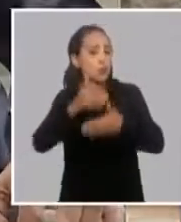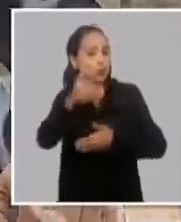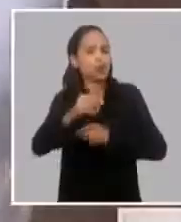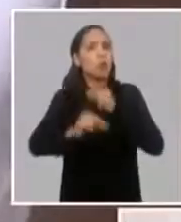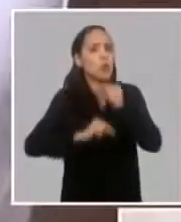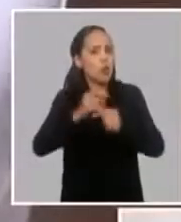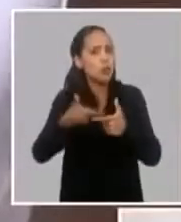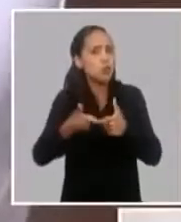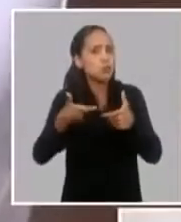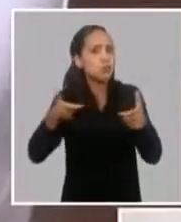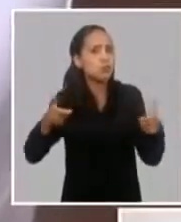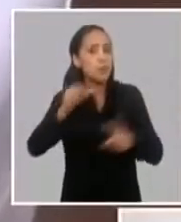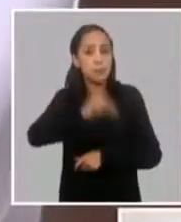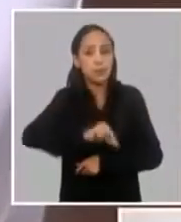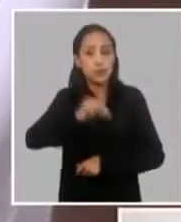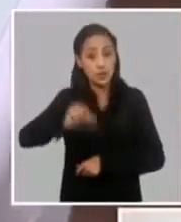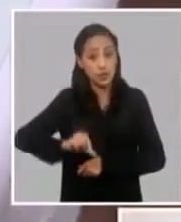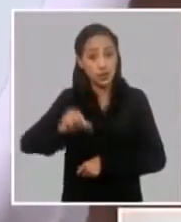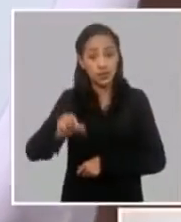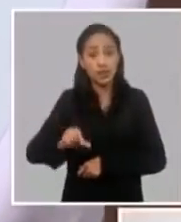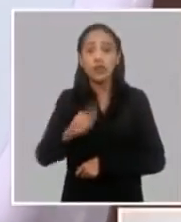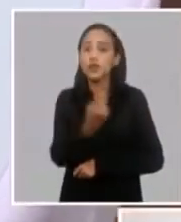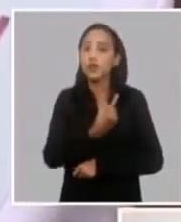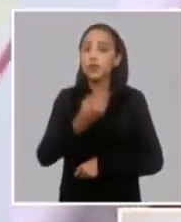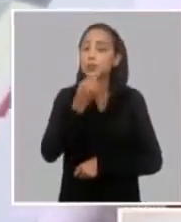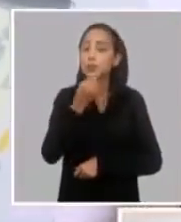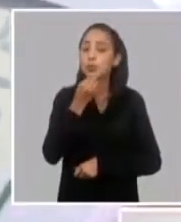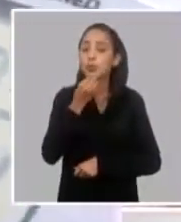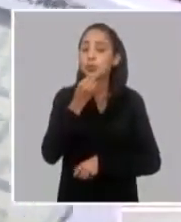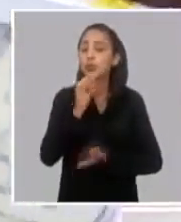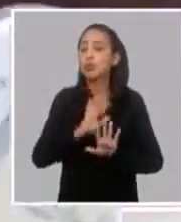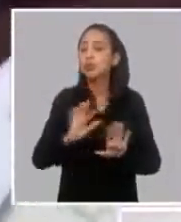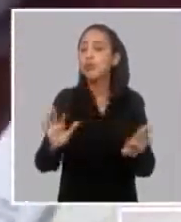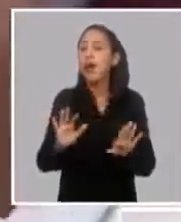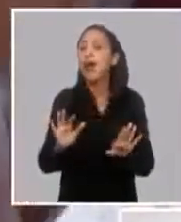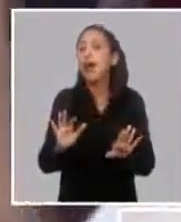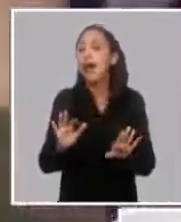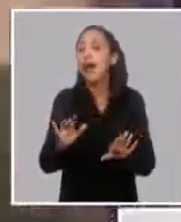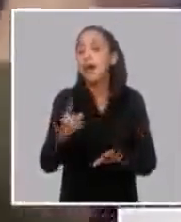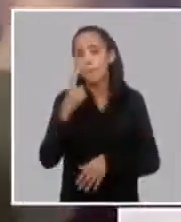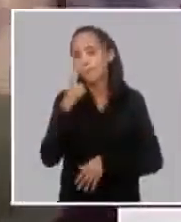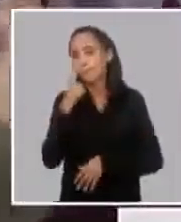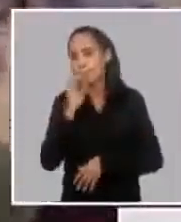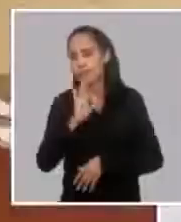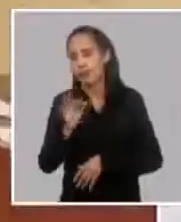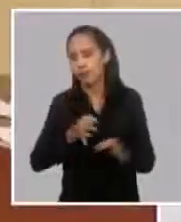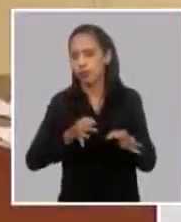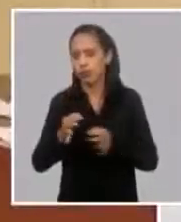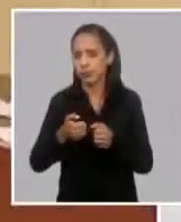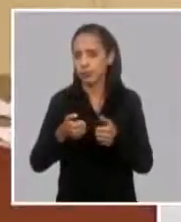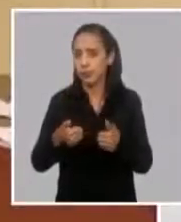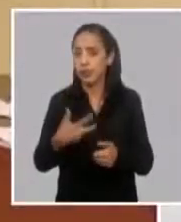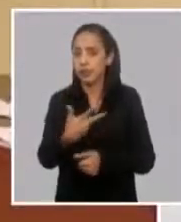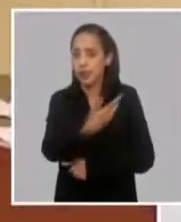ampliando y que nos ha permitido ya ir consolidando esto. Hay que